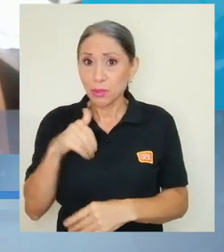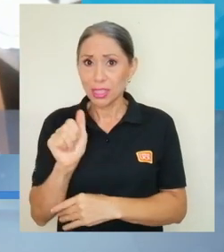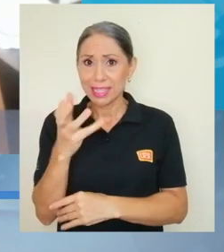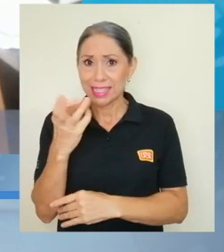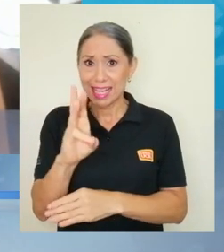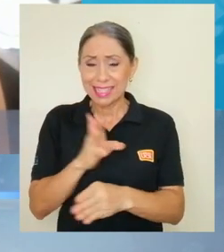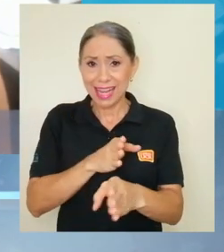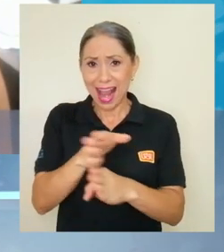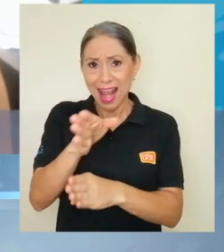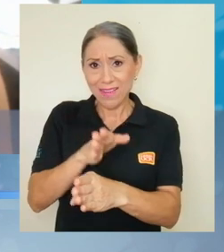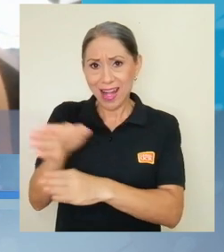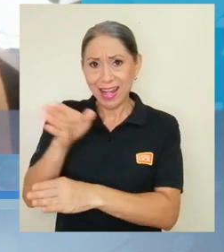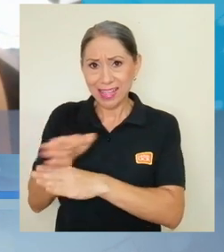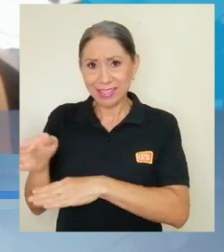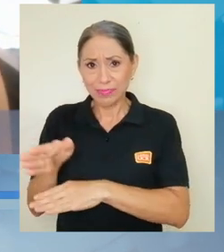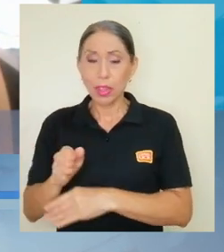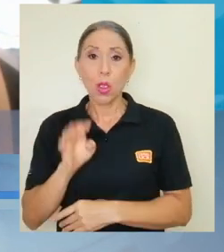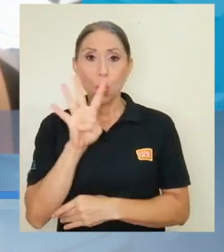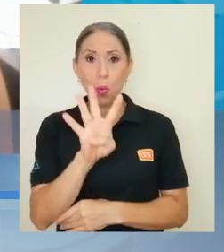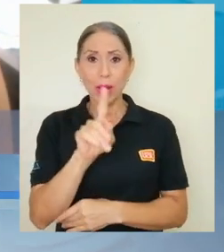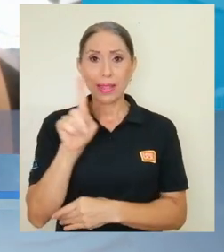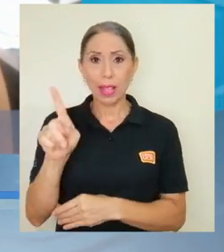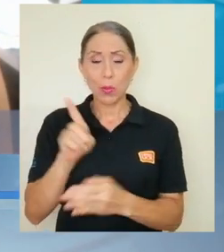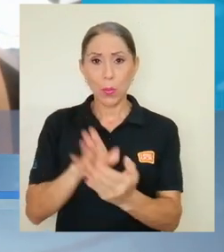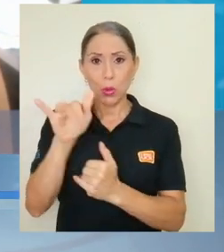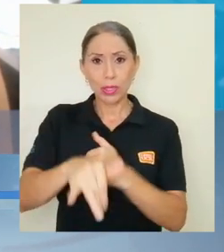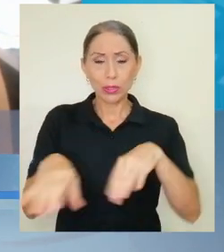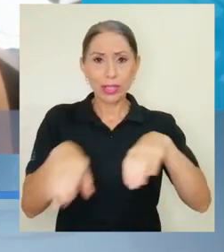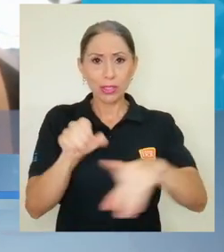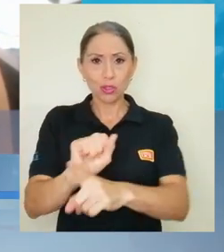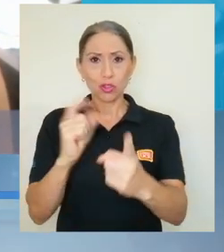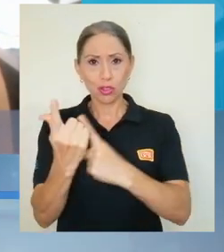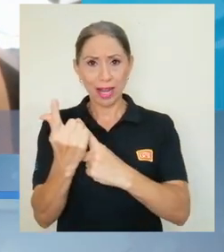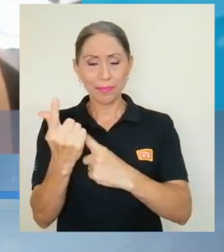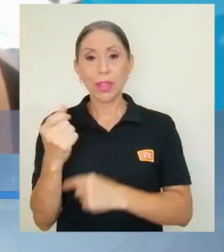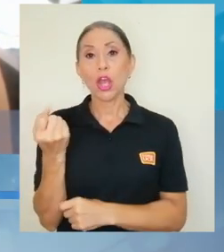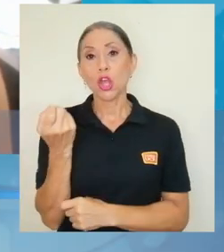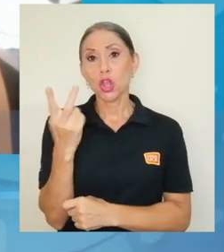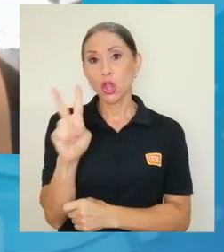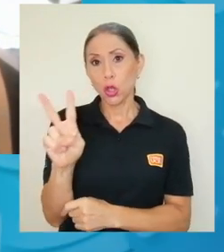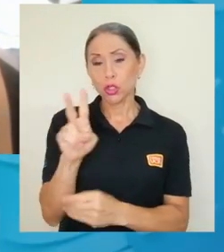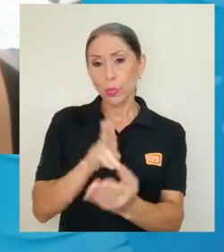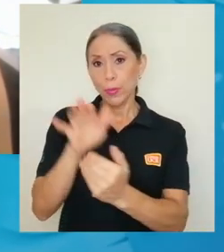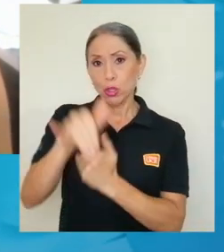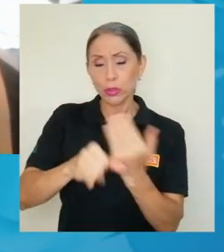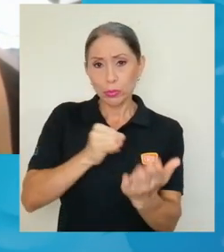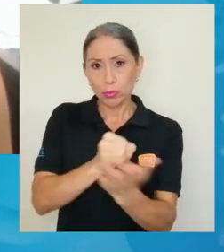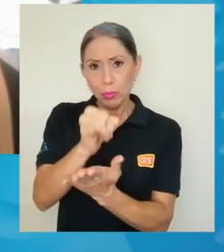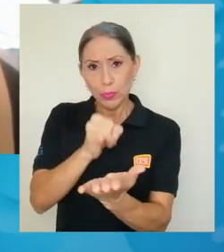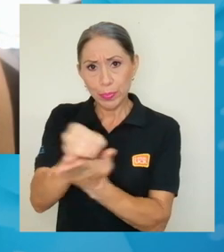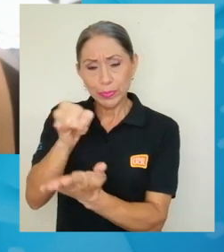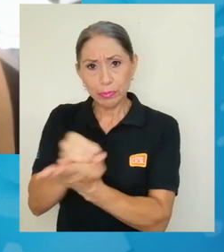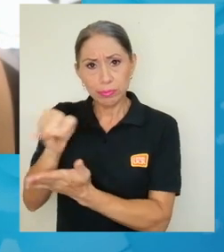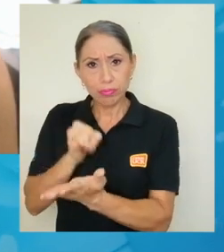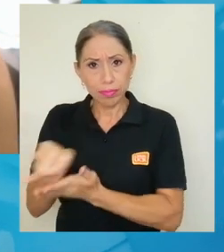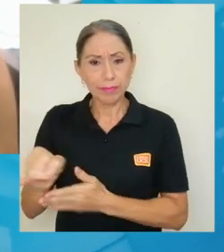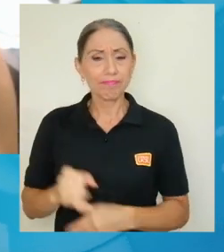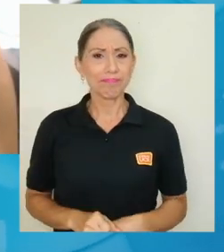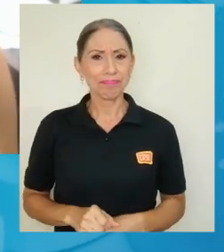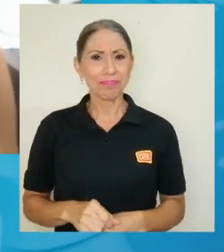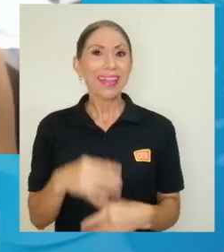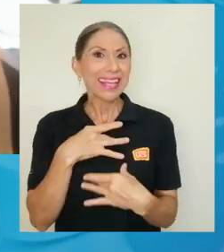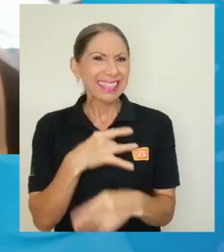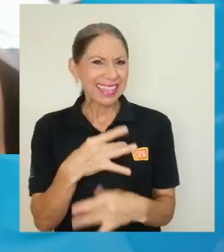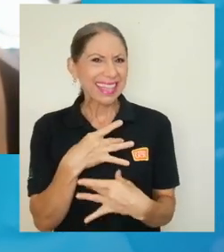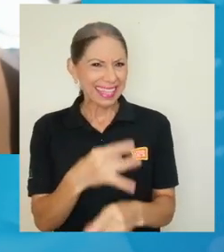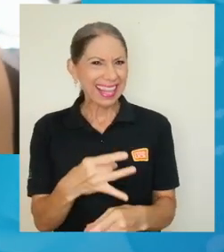carreras, 41 proyectos de acción social, 12 proyectos de investigación. Y es